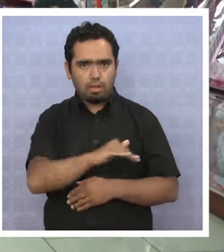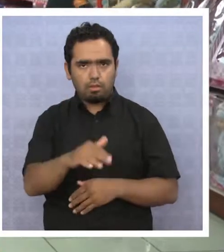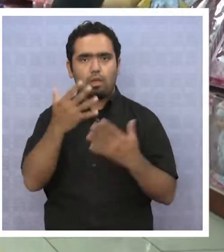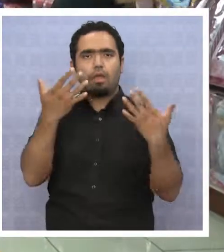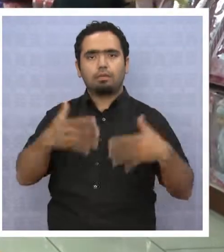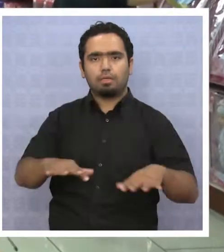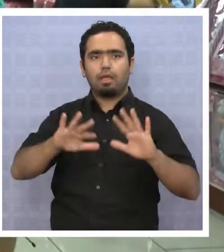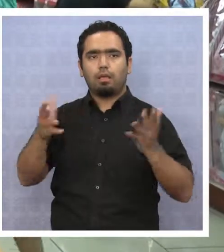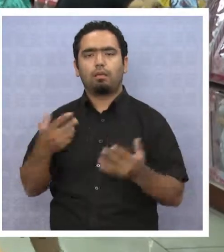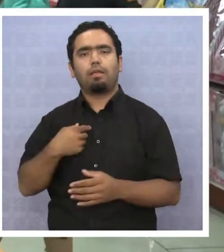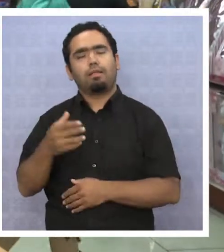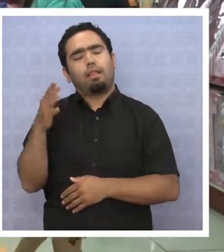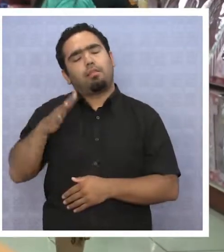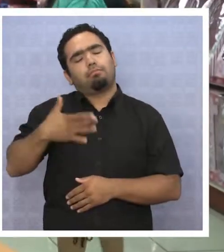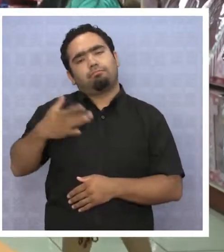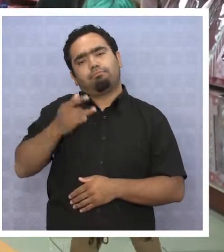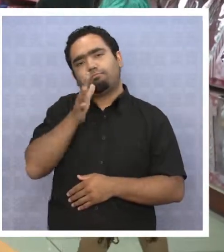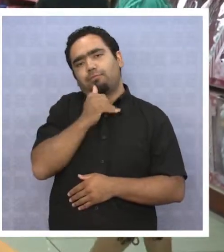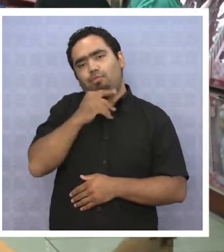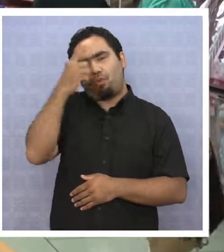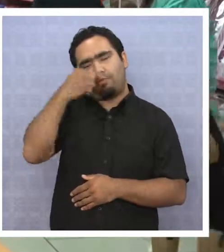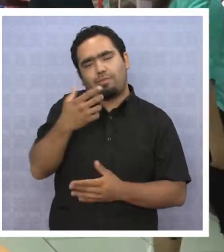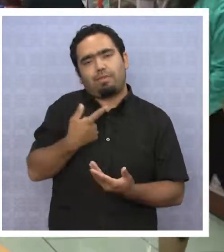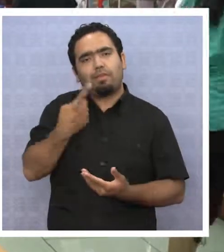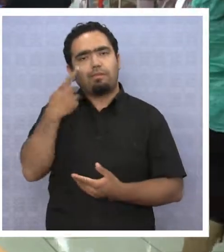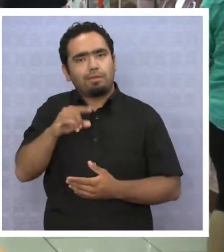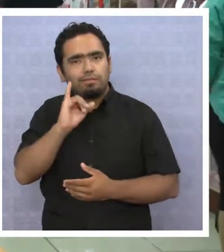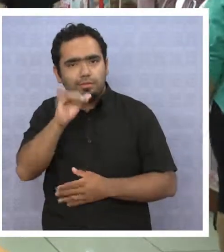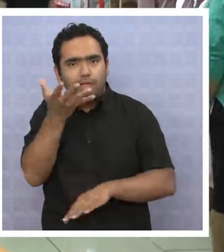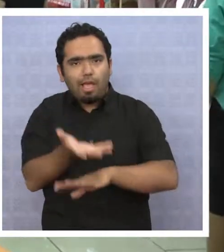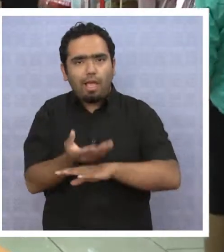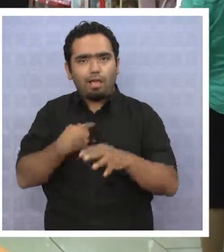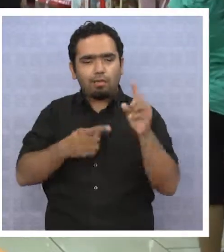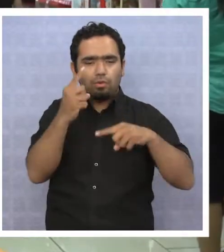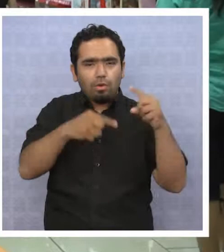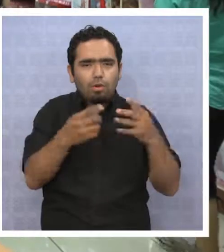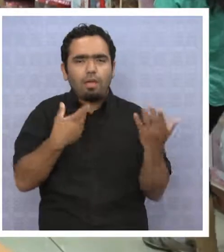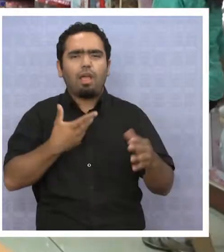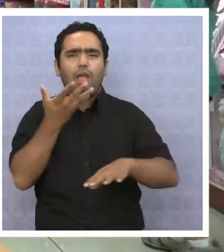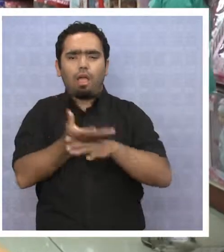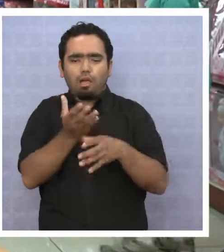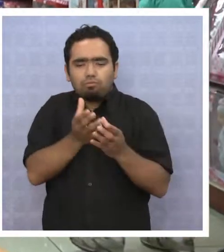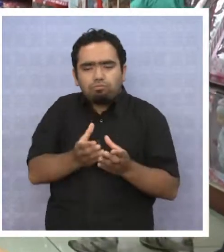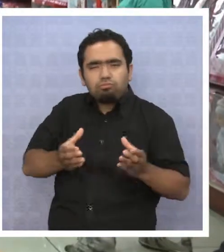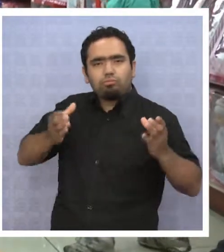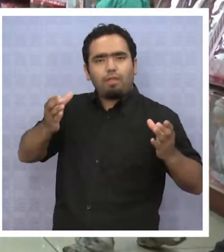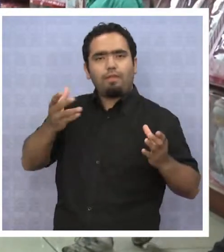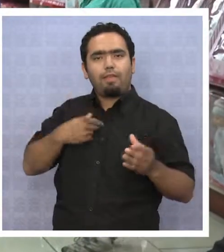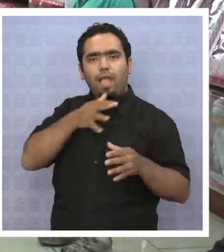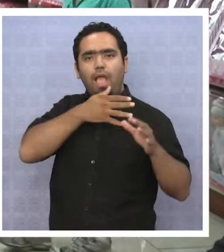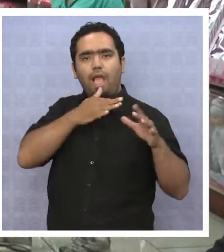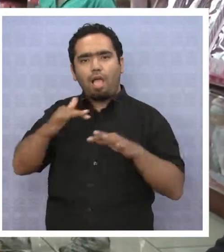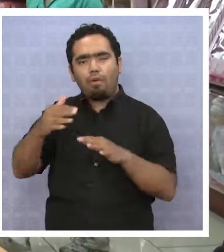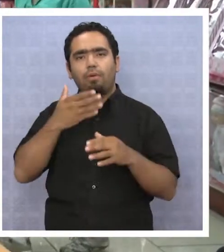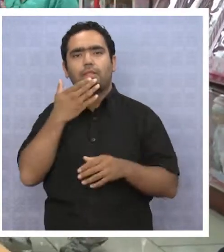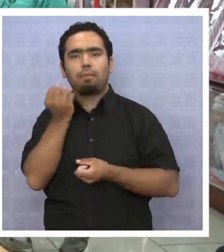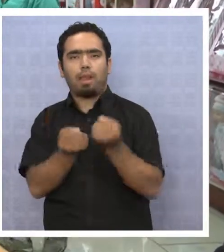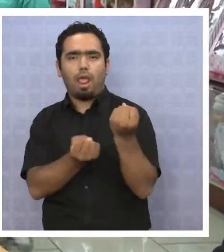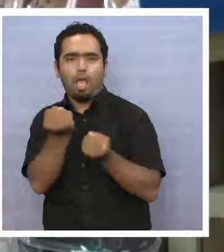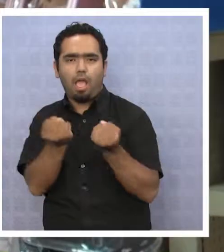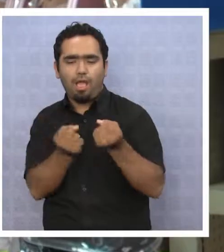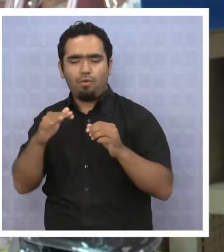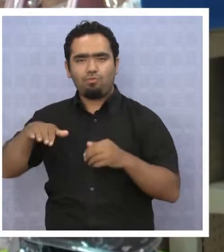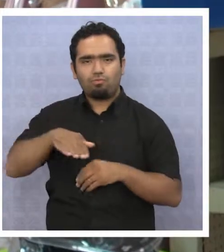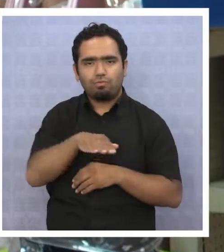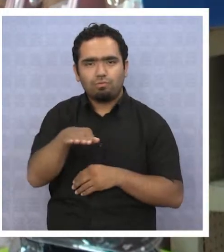no nos quedan muñecas. Sí tenemos accesorios, ahí como tú puedes ver está la bañera de las Monster, el automóvil, una